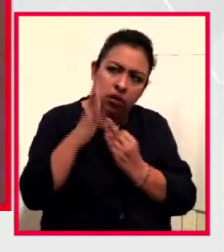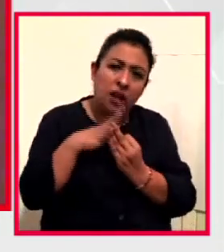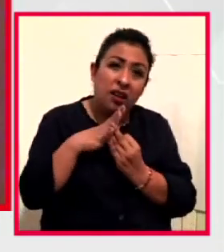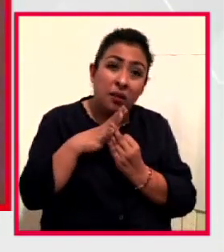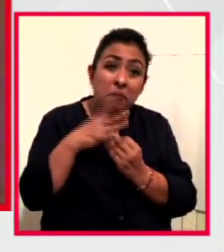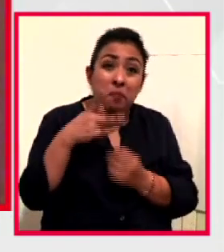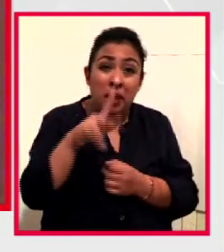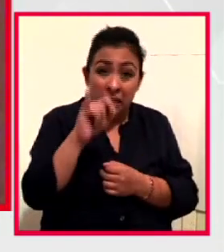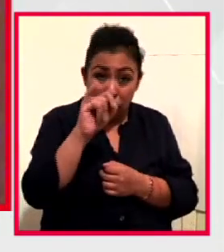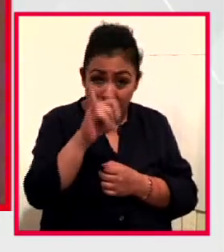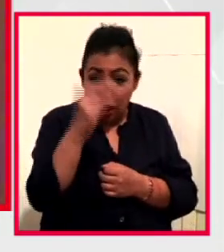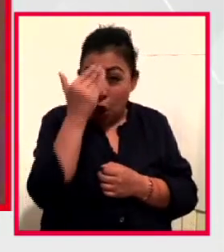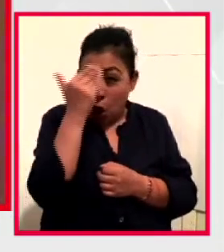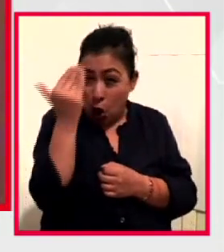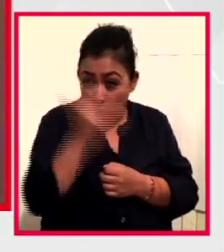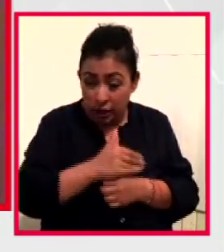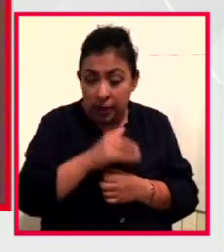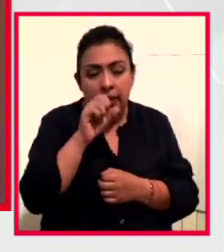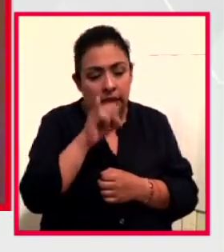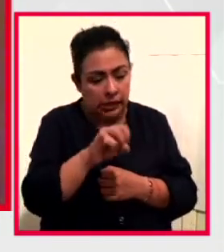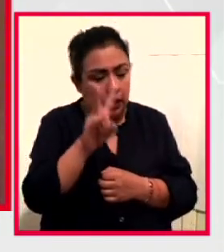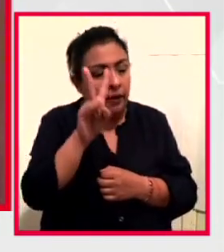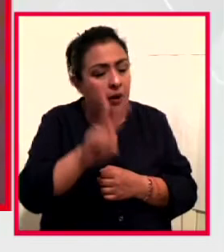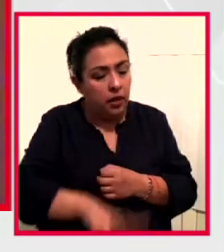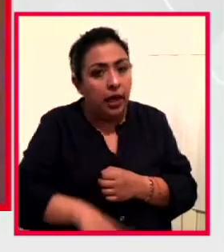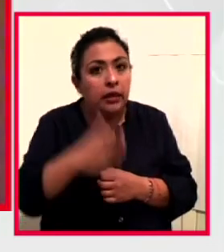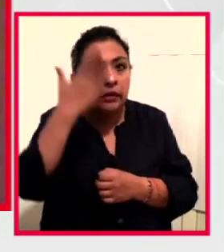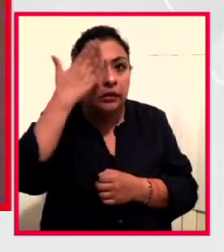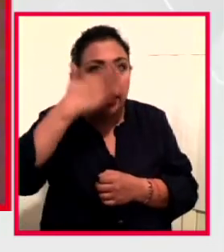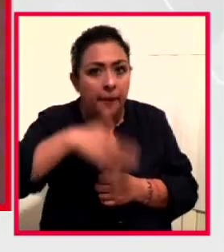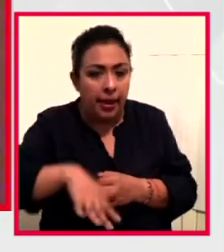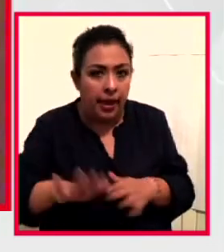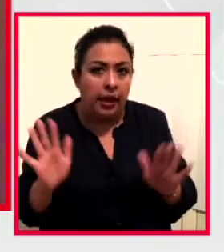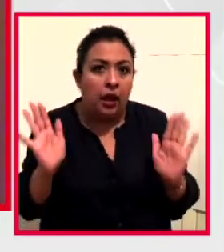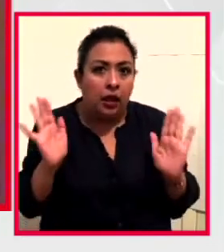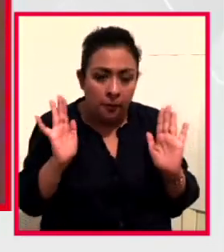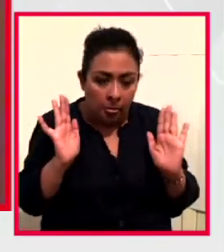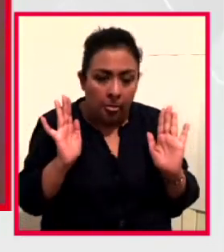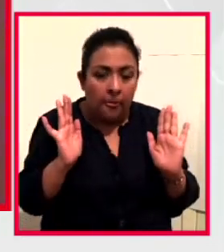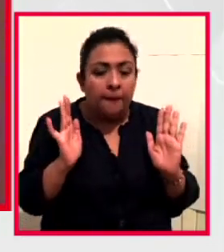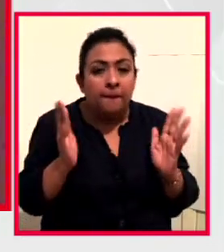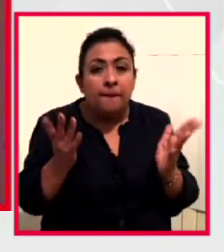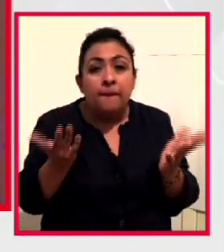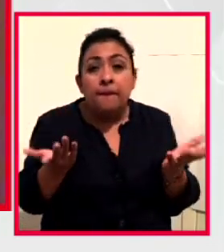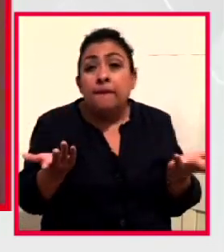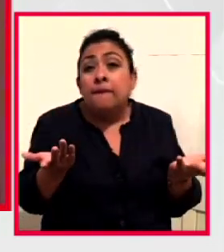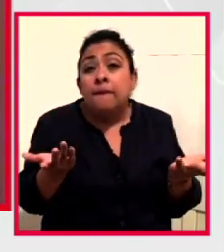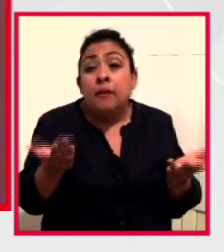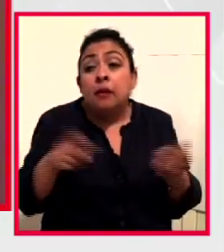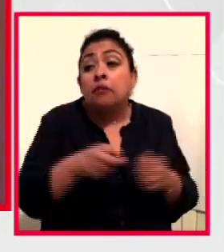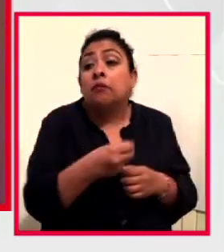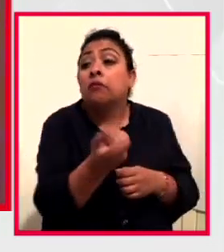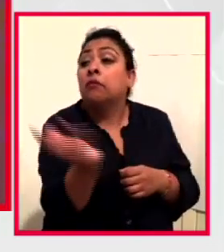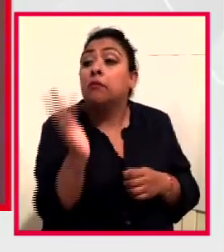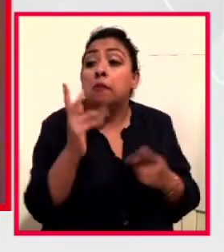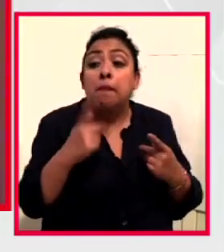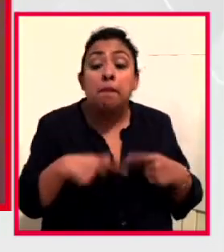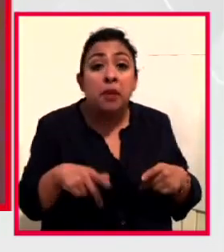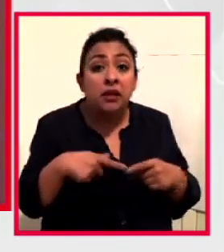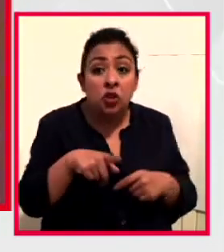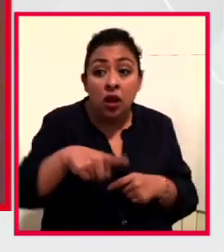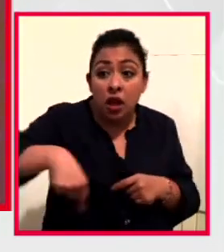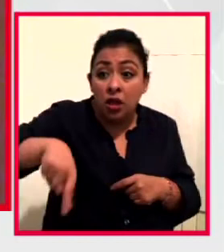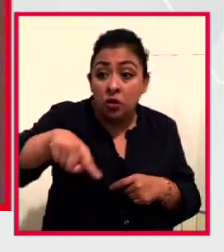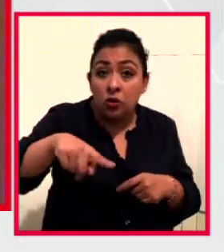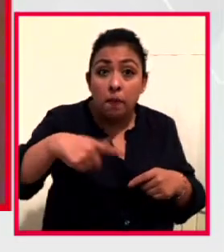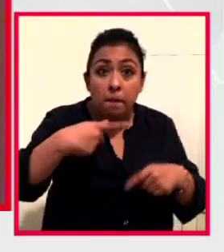terrible que sepamos de personas que han perdido a